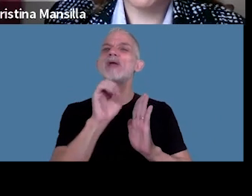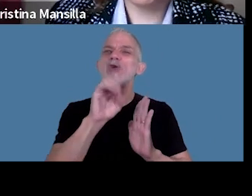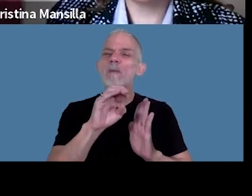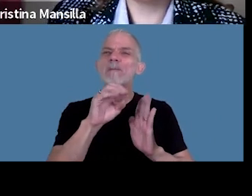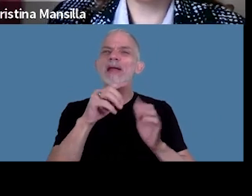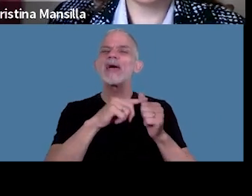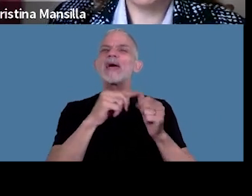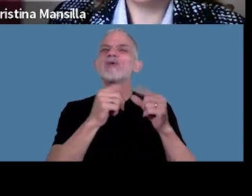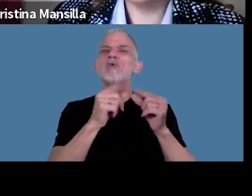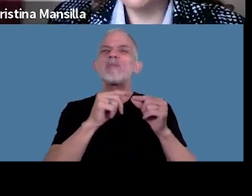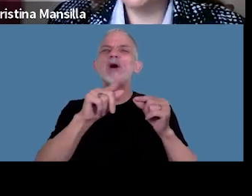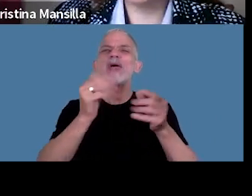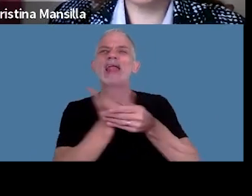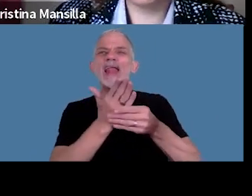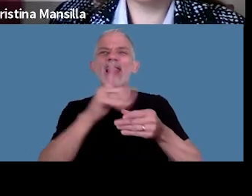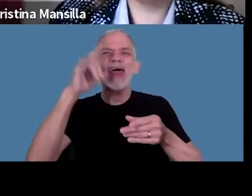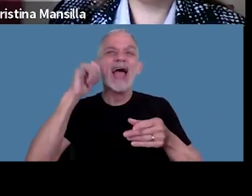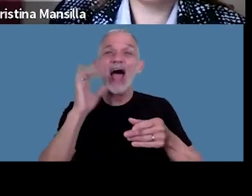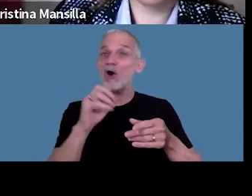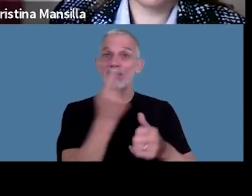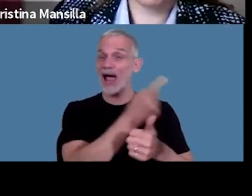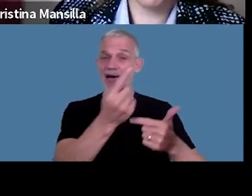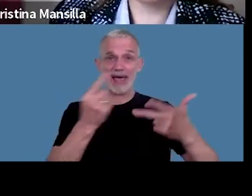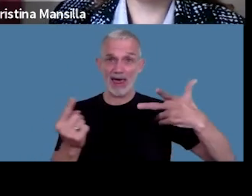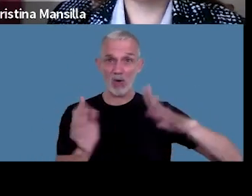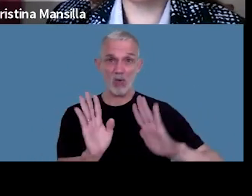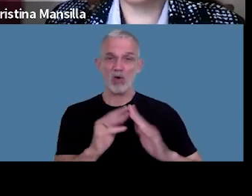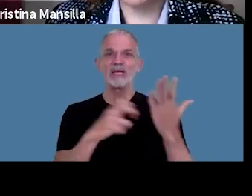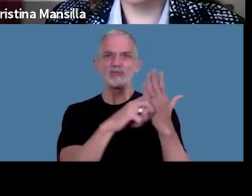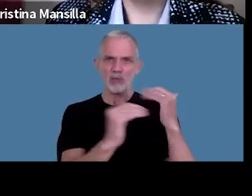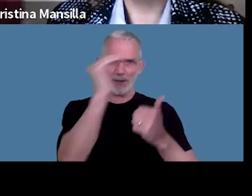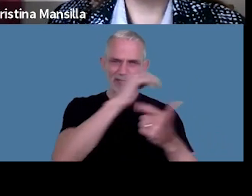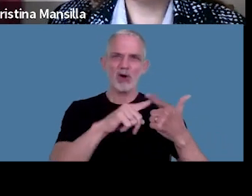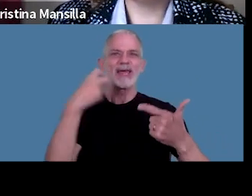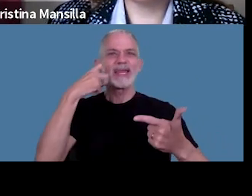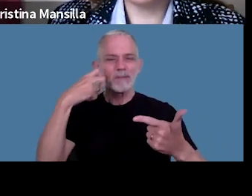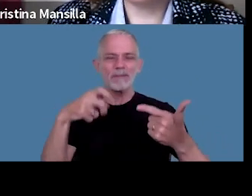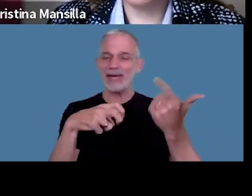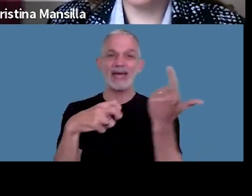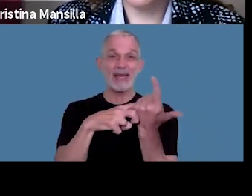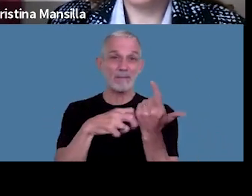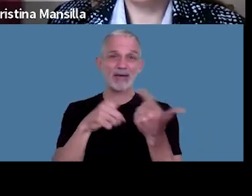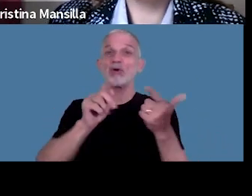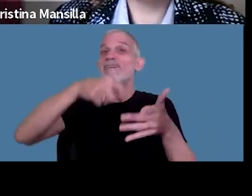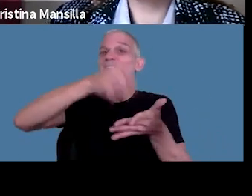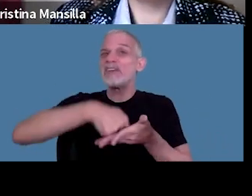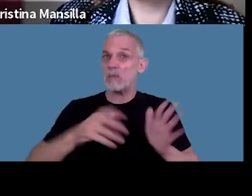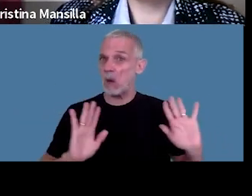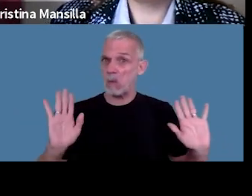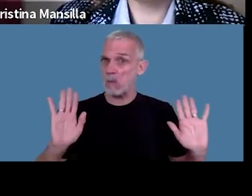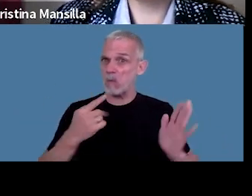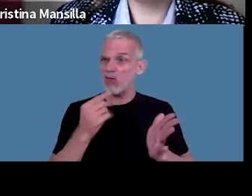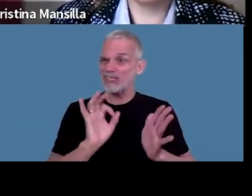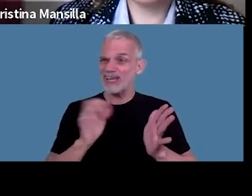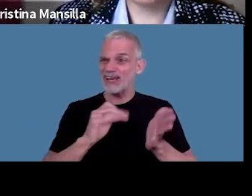el número de legajo de cada interviniente es decir del supervisor del inspector pero no habla de la firma o sea que